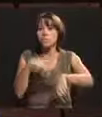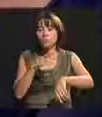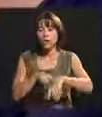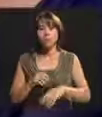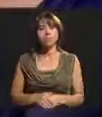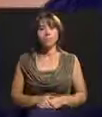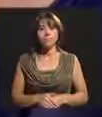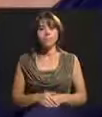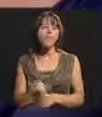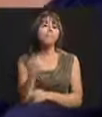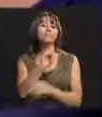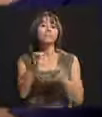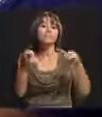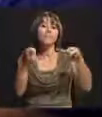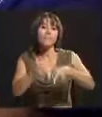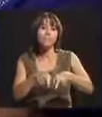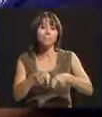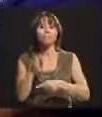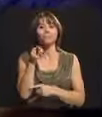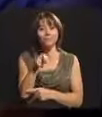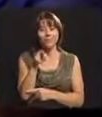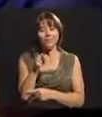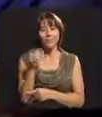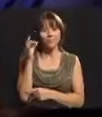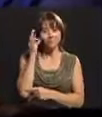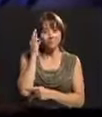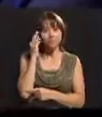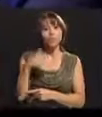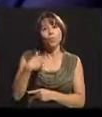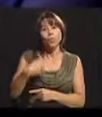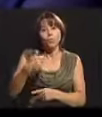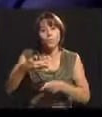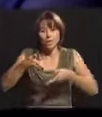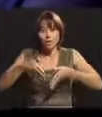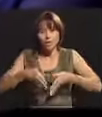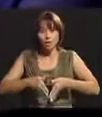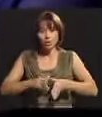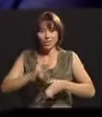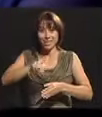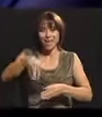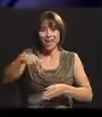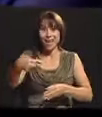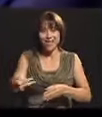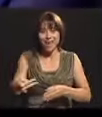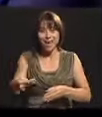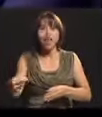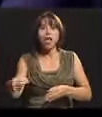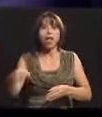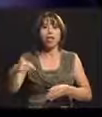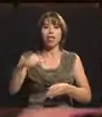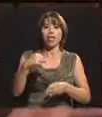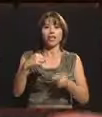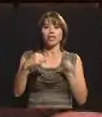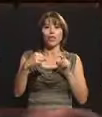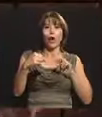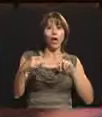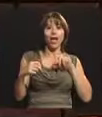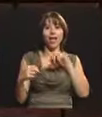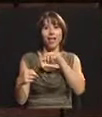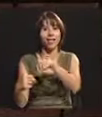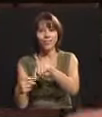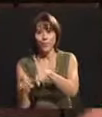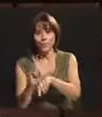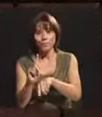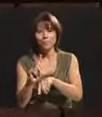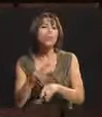natural. Así mismo, le sucedía a esta madre que cuando los hijos se caían, llegaban a ella y no viceversa. Normalmente un